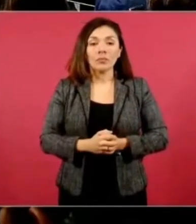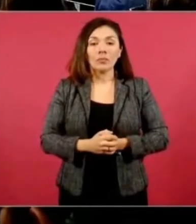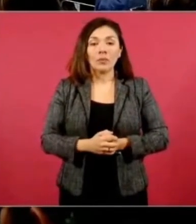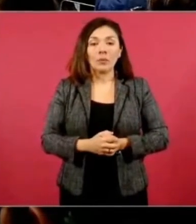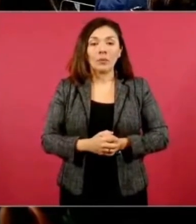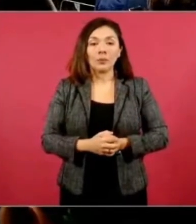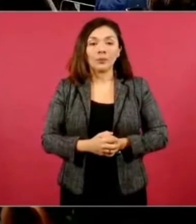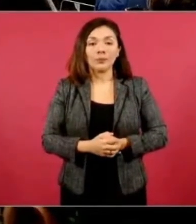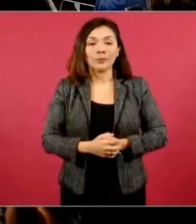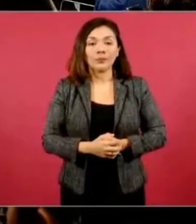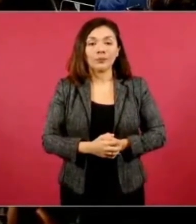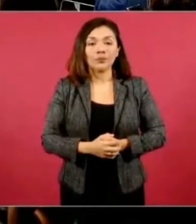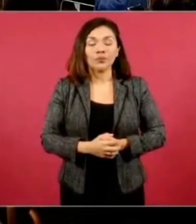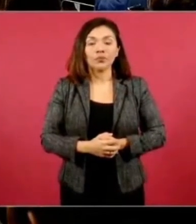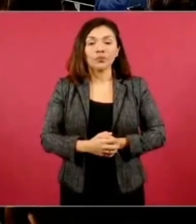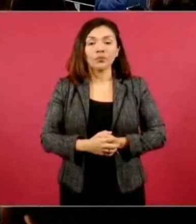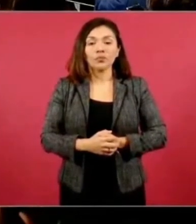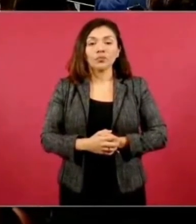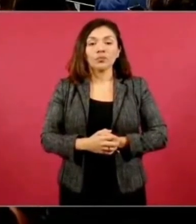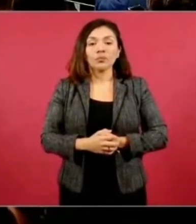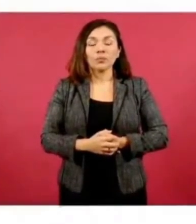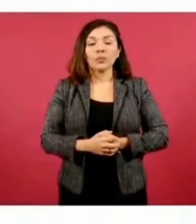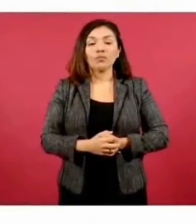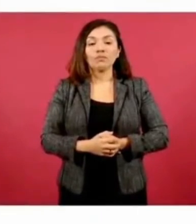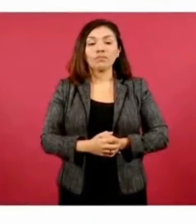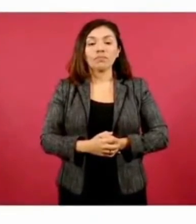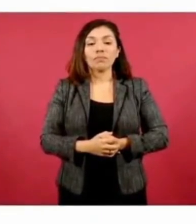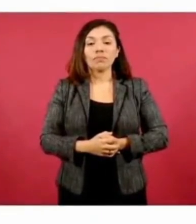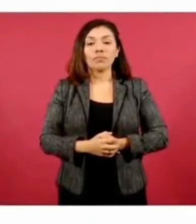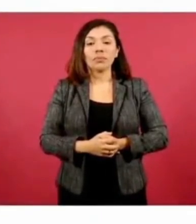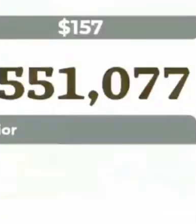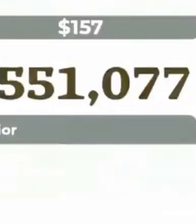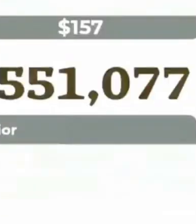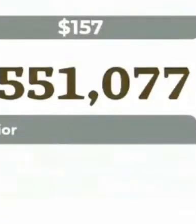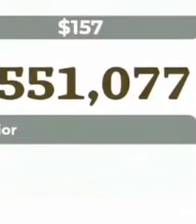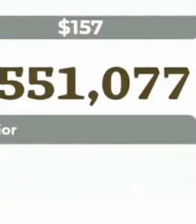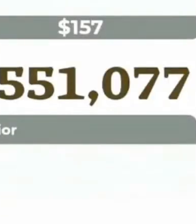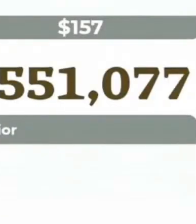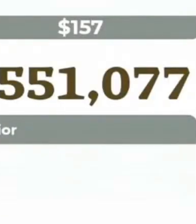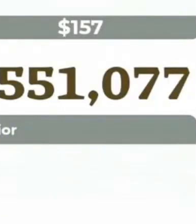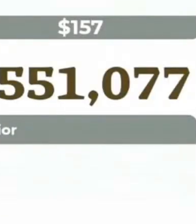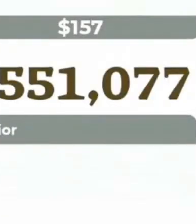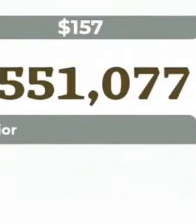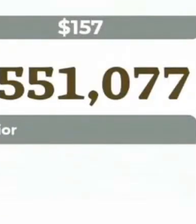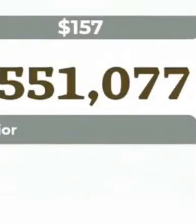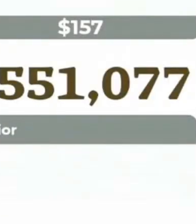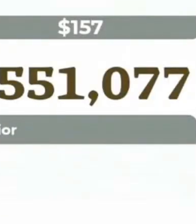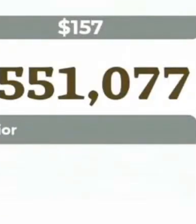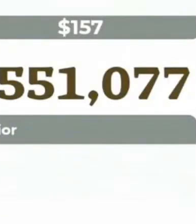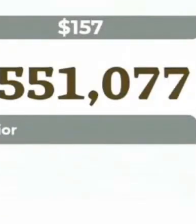Sí. del 18 al 19 la deserción era el 14%.